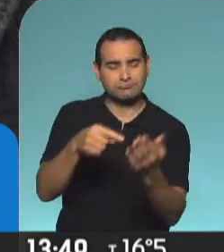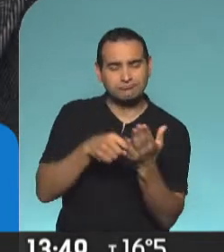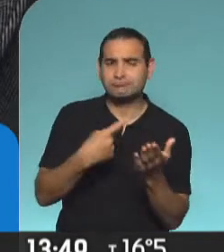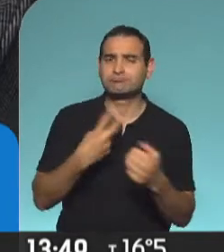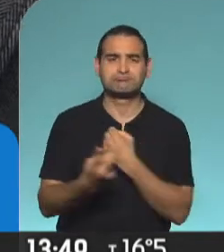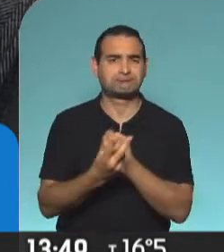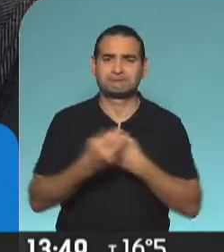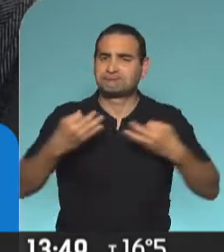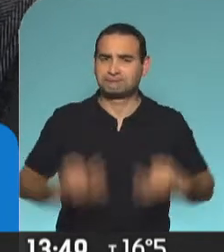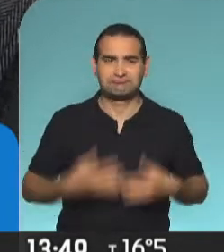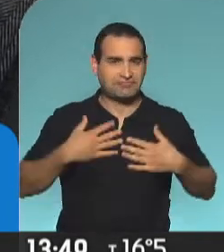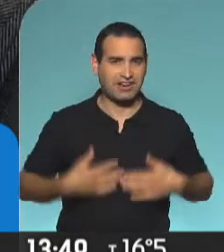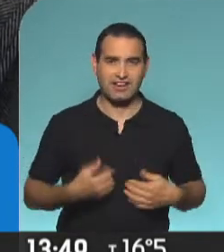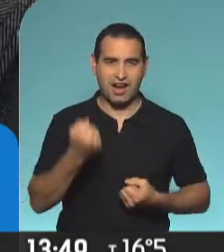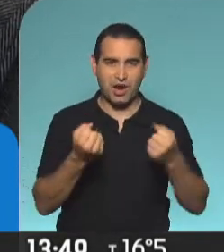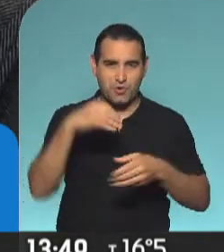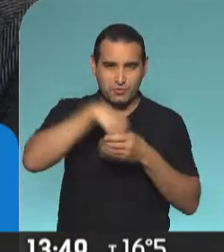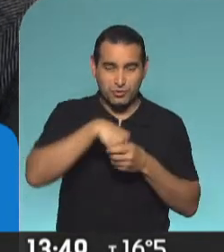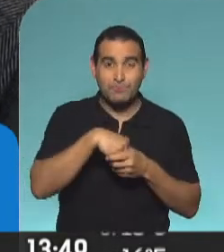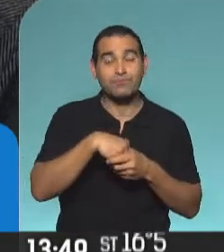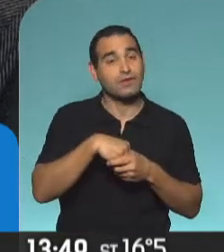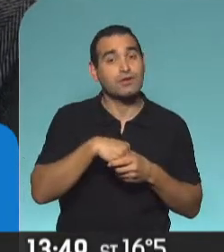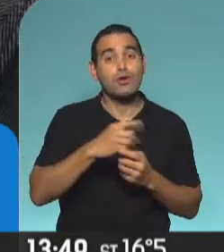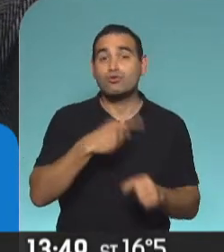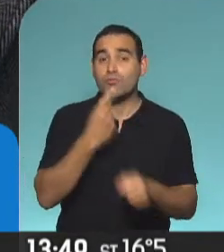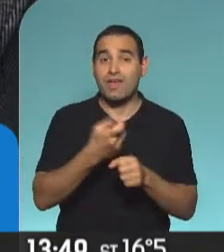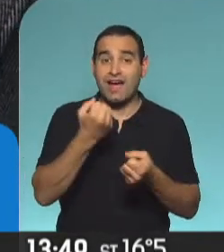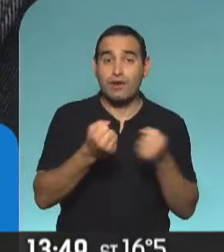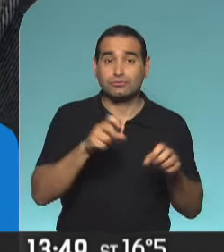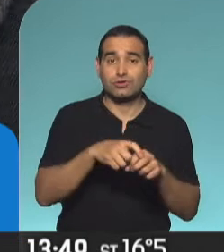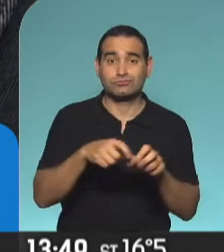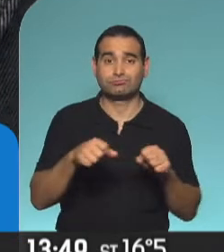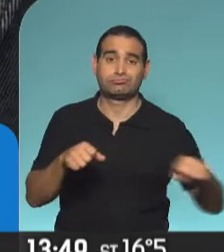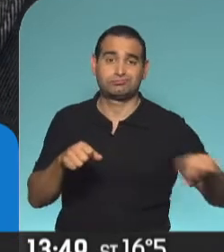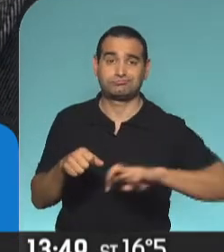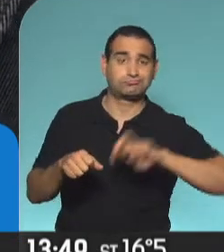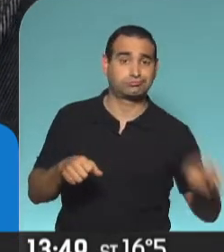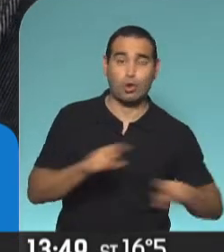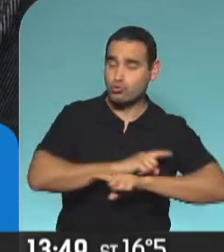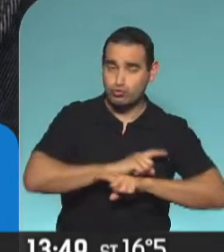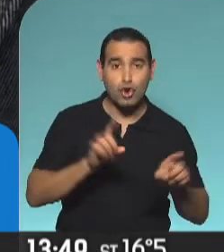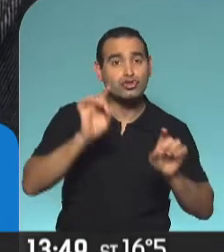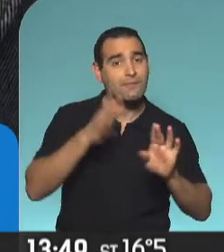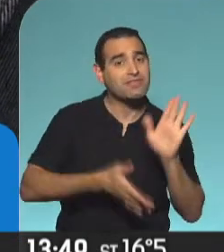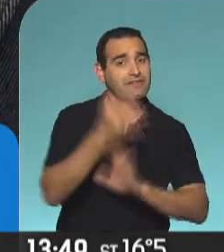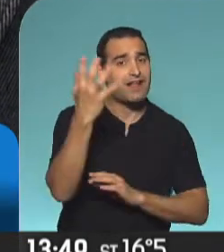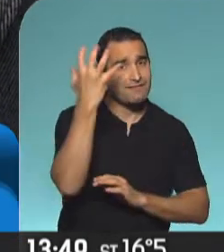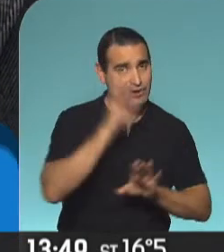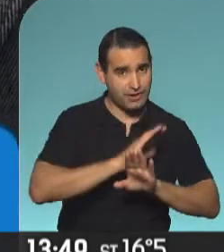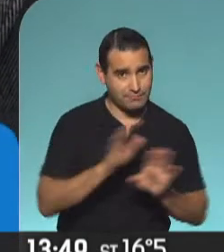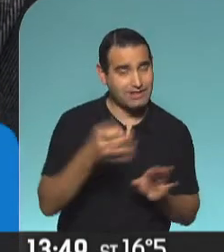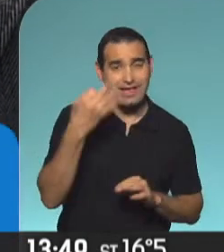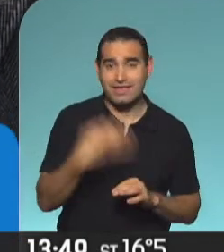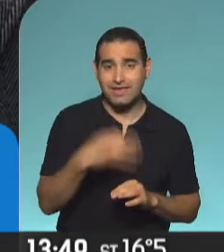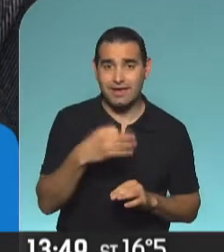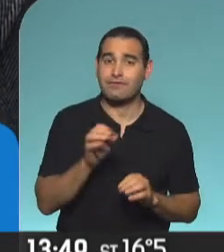y tranquila dentro de su auto. No está permitido salir del auto, bajarse del auto, estrictamente solo para ir al baño, donde van a tener que